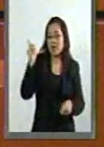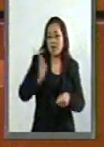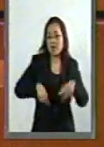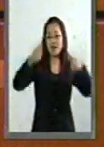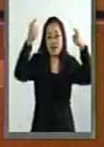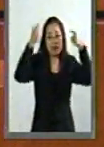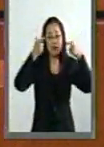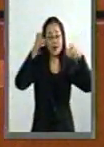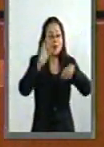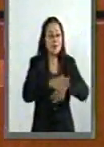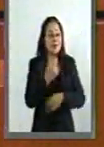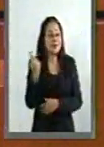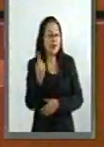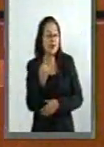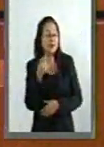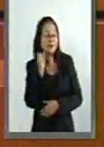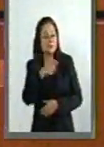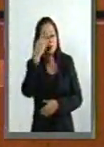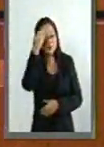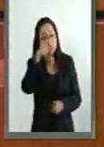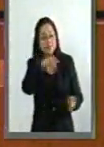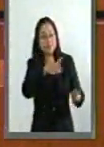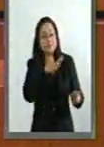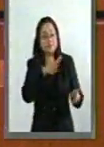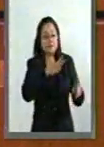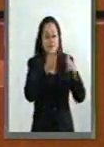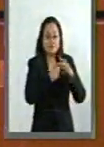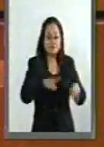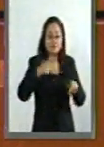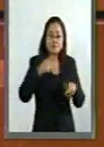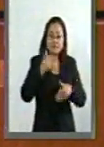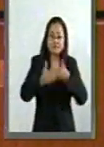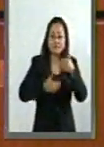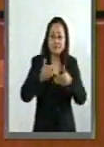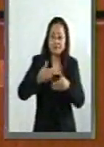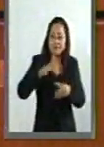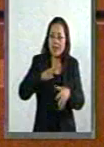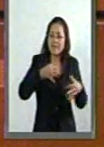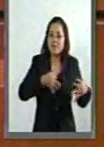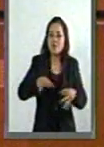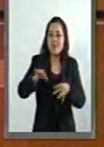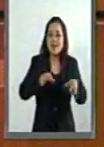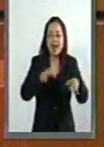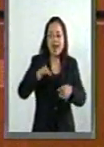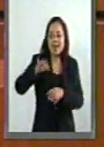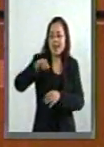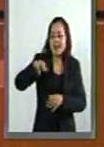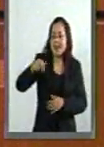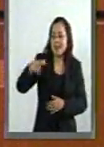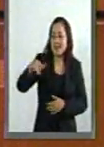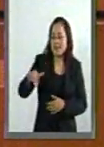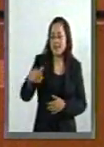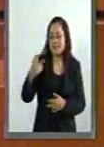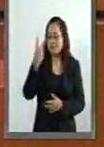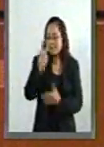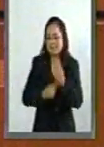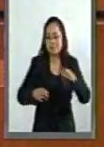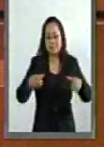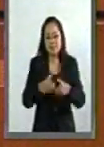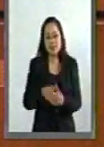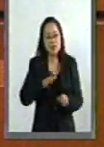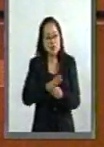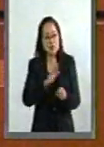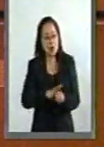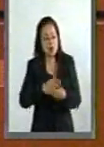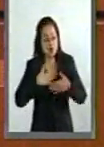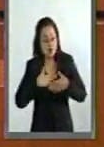Al mismo tiempo, se inicia el ritual fúnebre del Inegi y su gran reserva